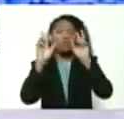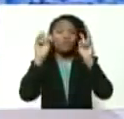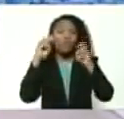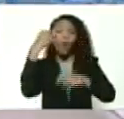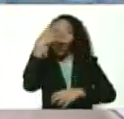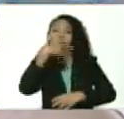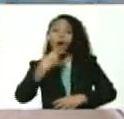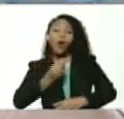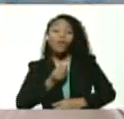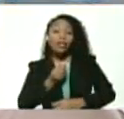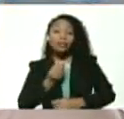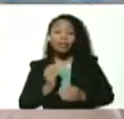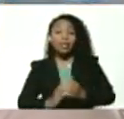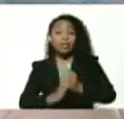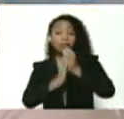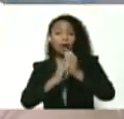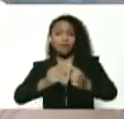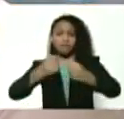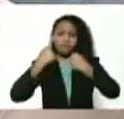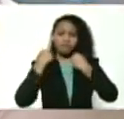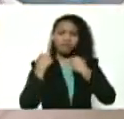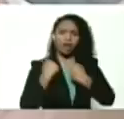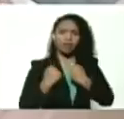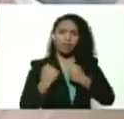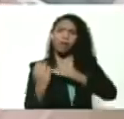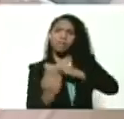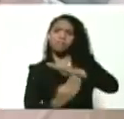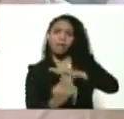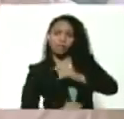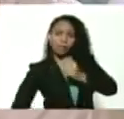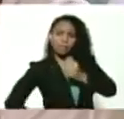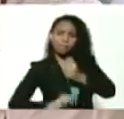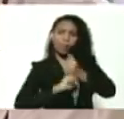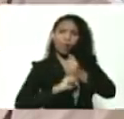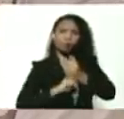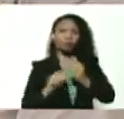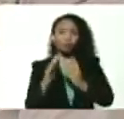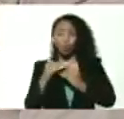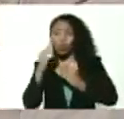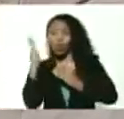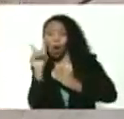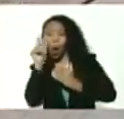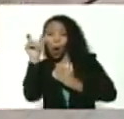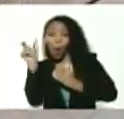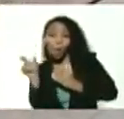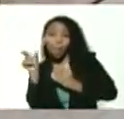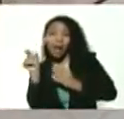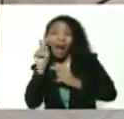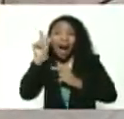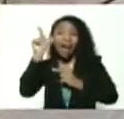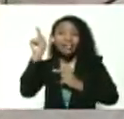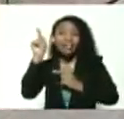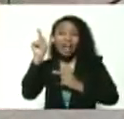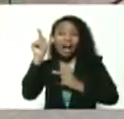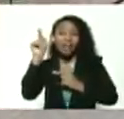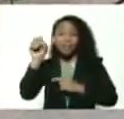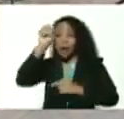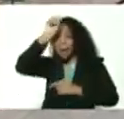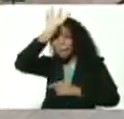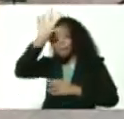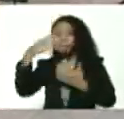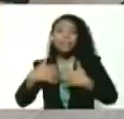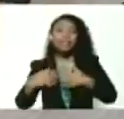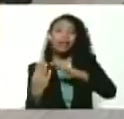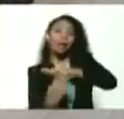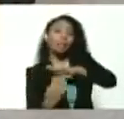juvenil liderazgo firme liderazgo de base por un lado Eliezer de por allá de Ferrominera de las empresas